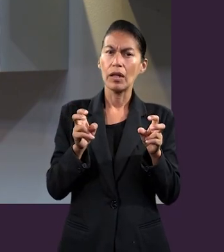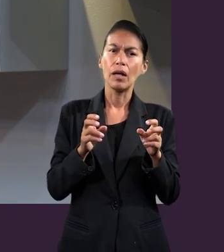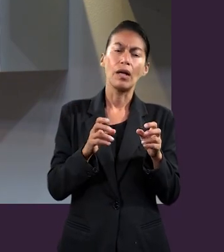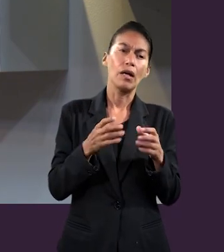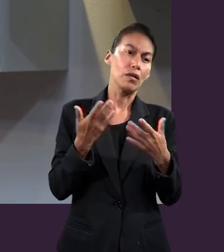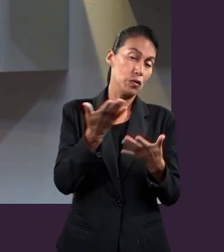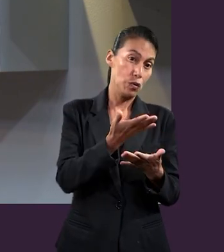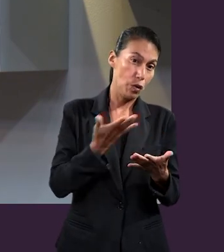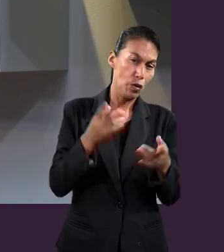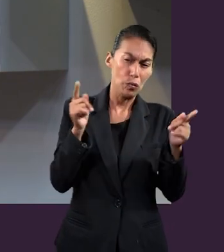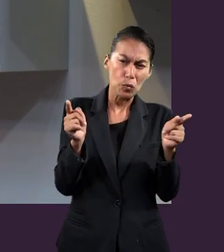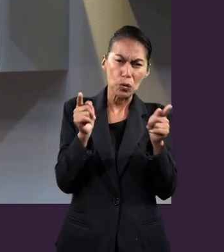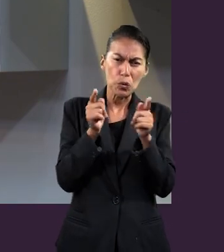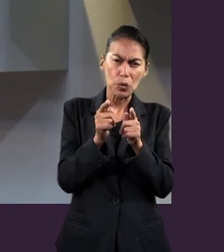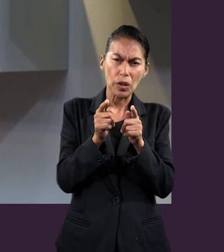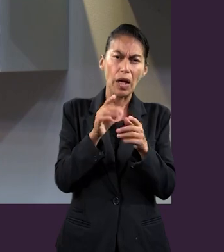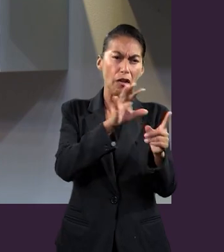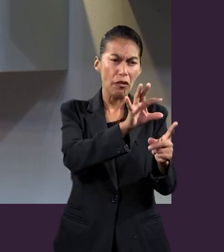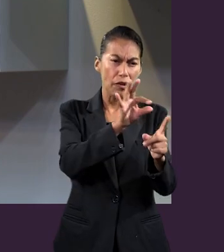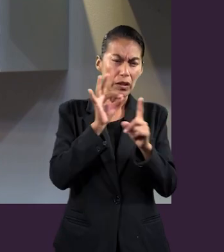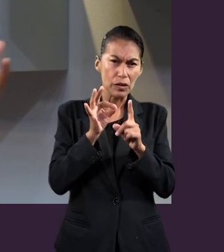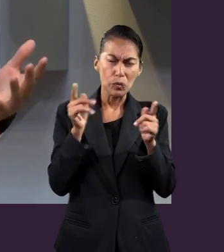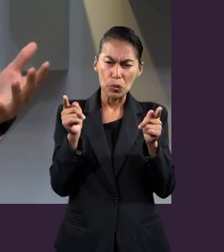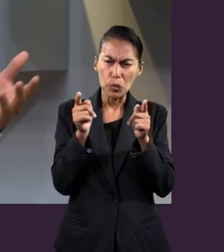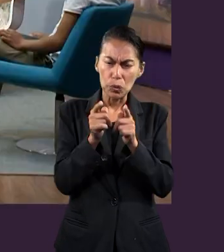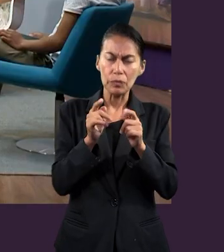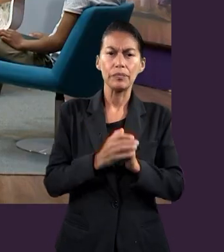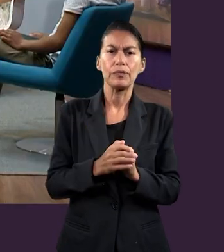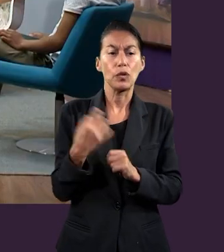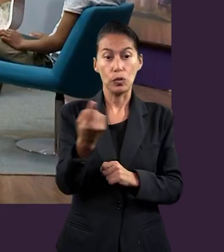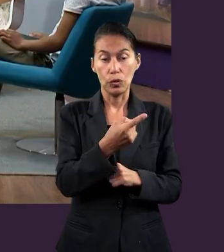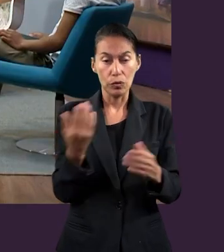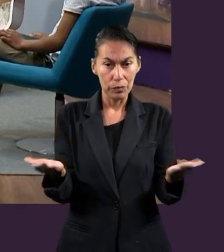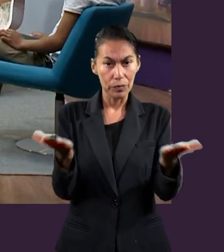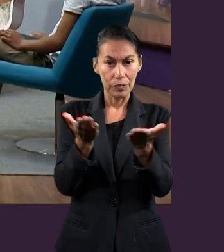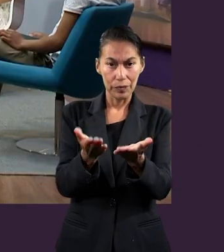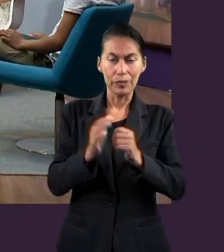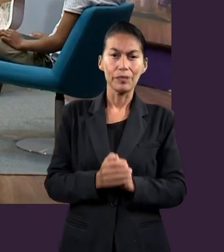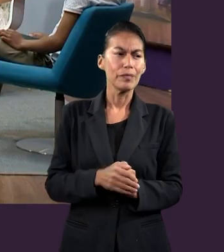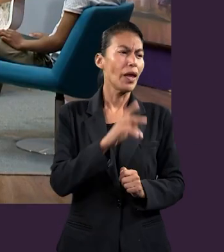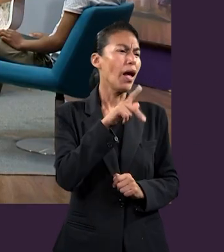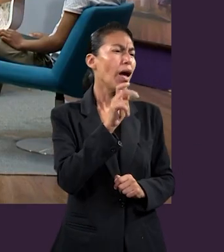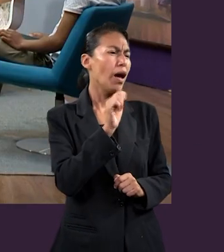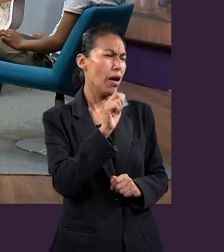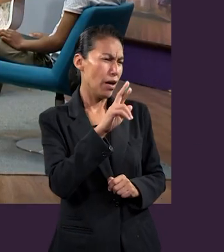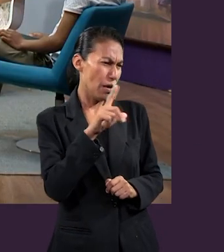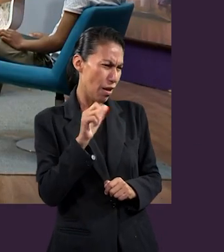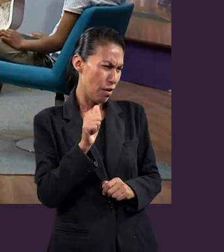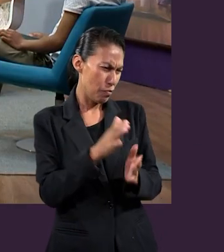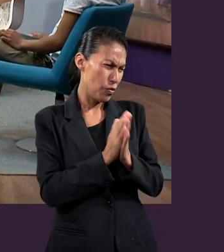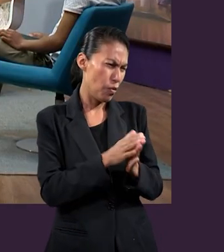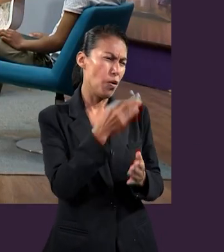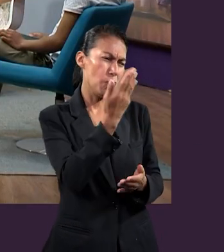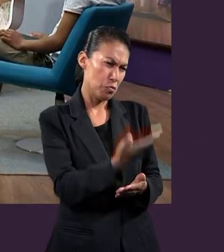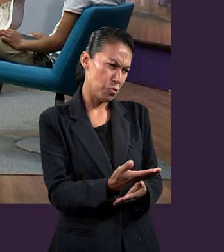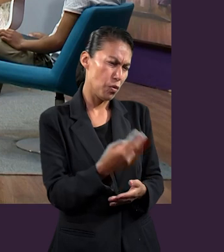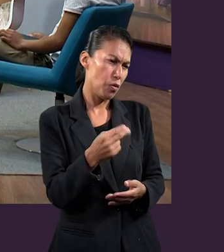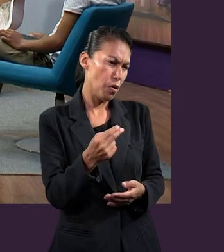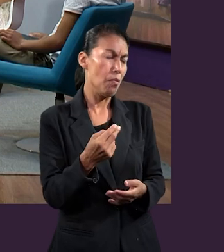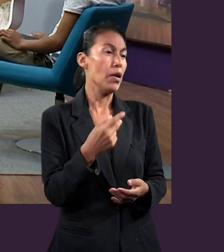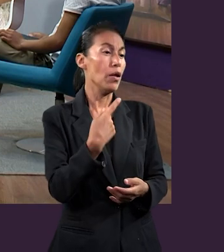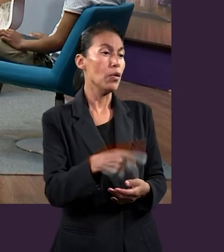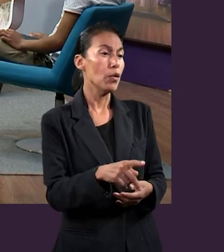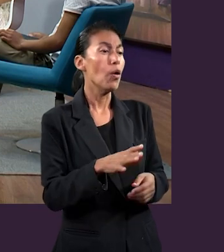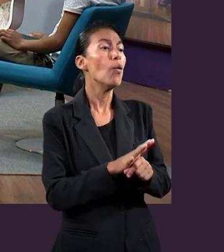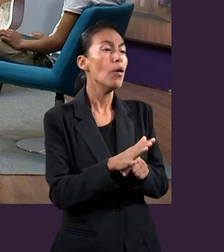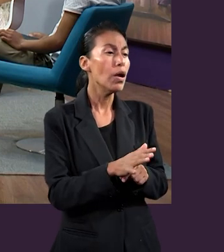¿Qué es el libro de Efesios? ¿Qué les parece, Carla, si nos te presentas, nos das tu nombre, de dónde